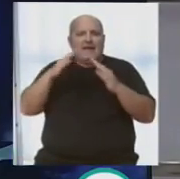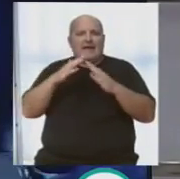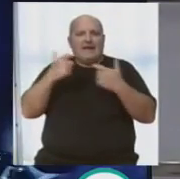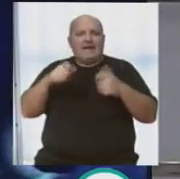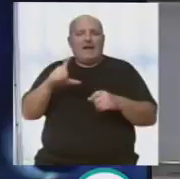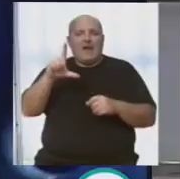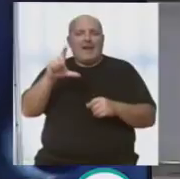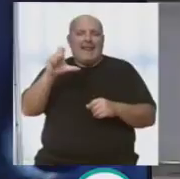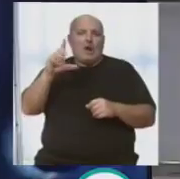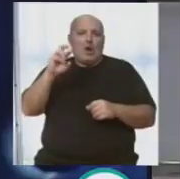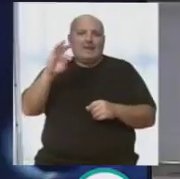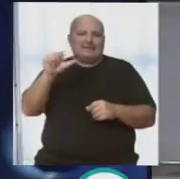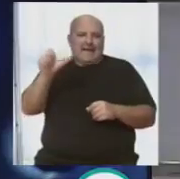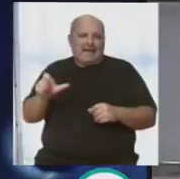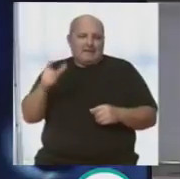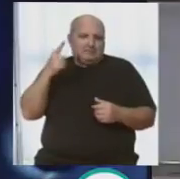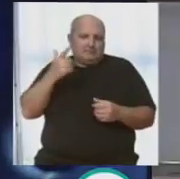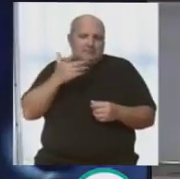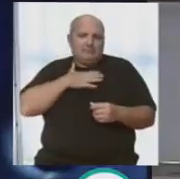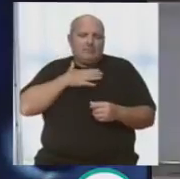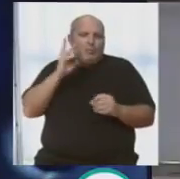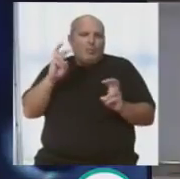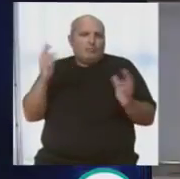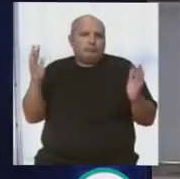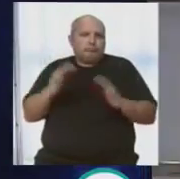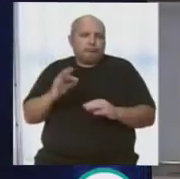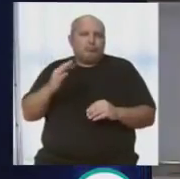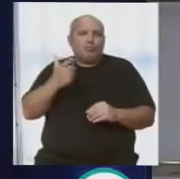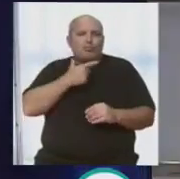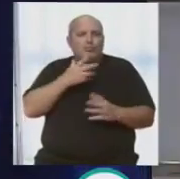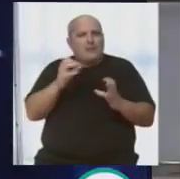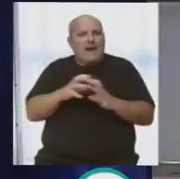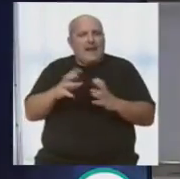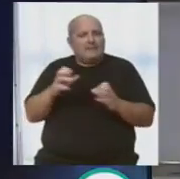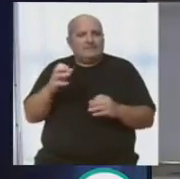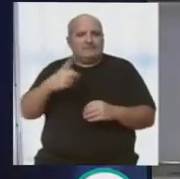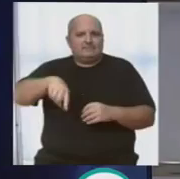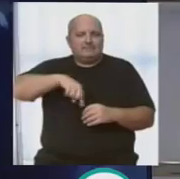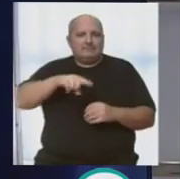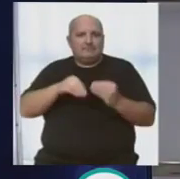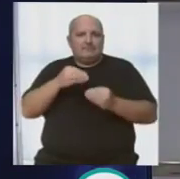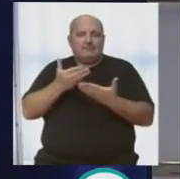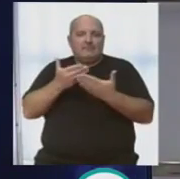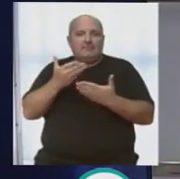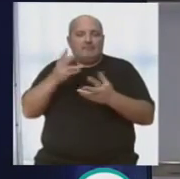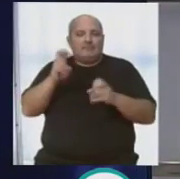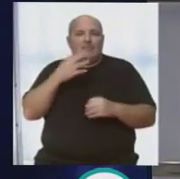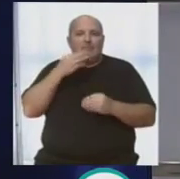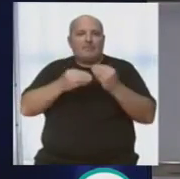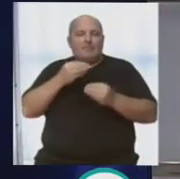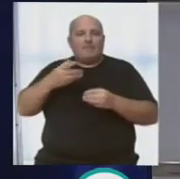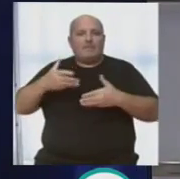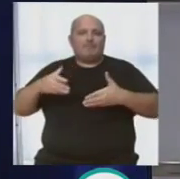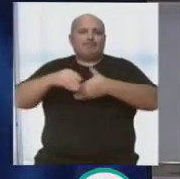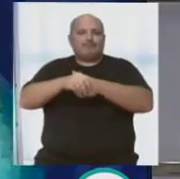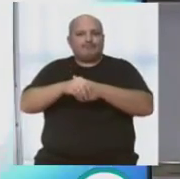del Corista, un evento que sirvió para una escena que teníamos muchas ganas de compartir con todos ustedes. Y es como se dan